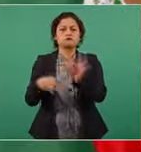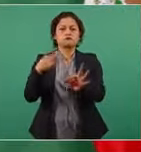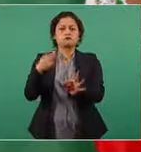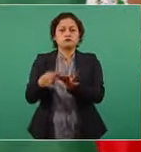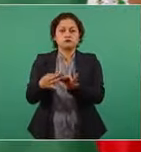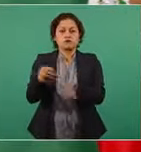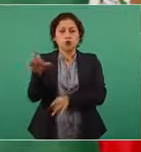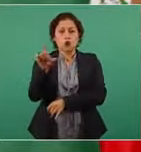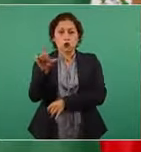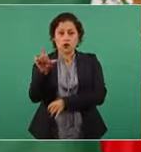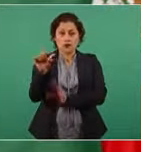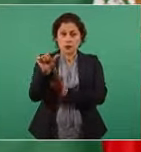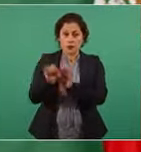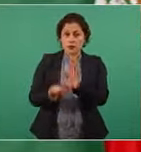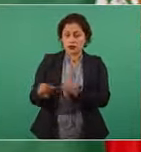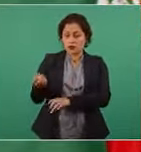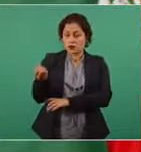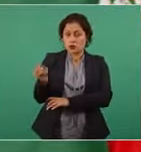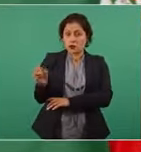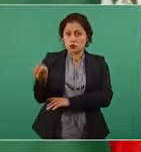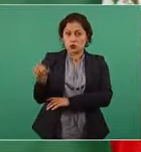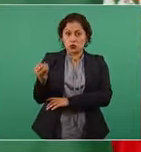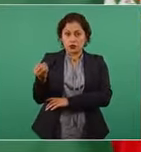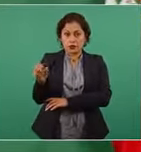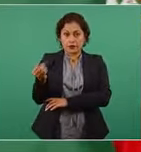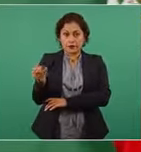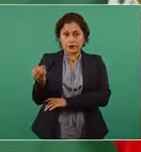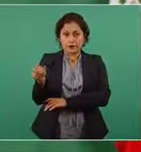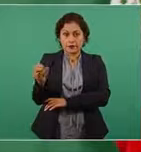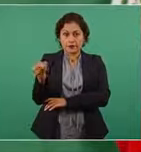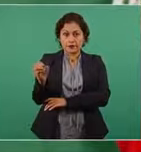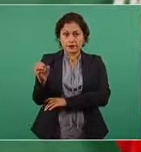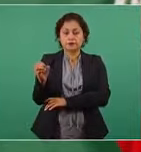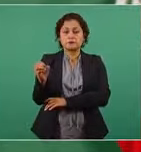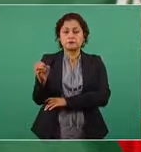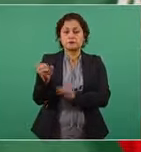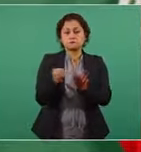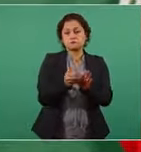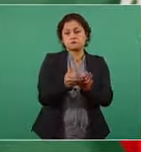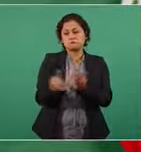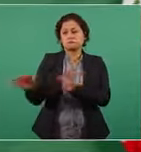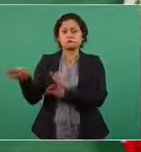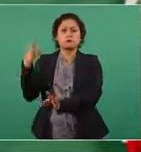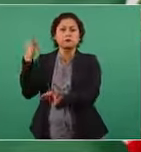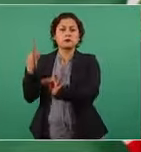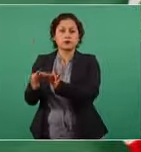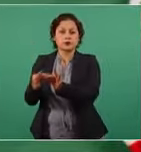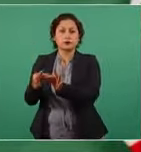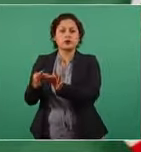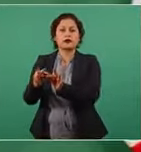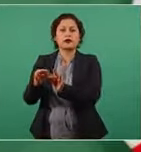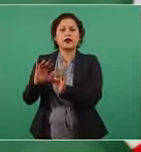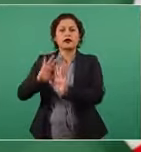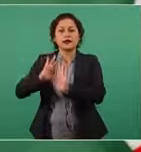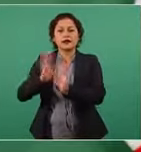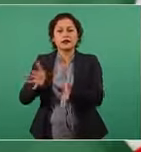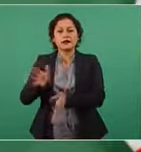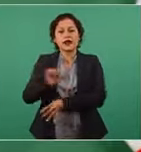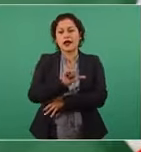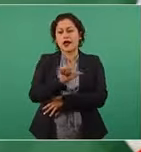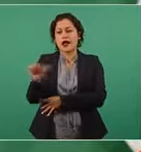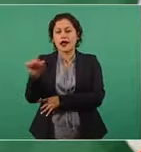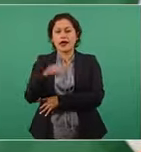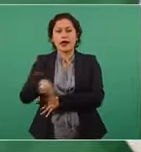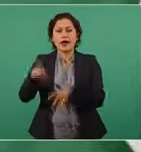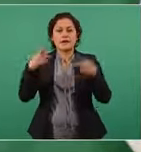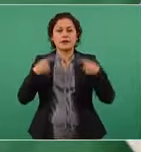se tengan vacunados a todos los mayores de 18